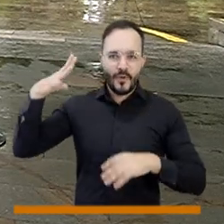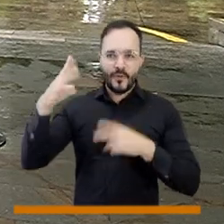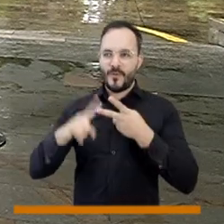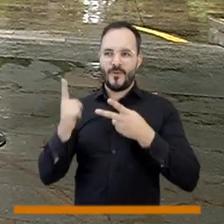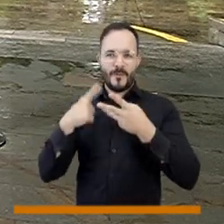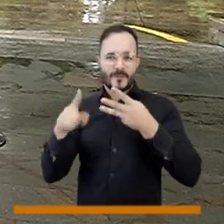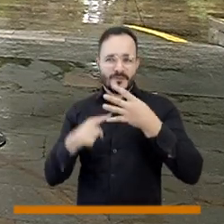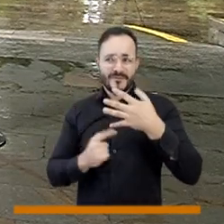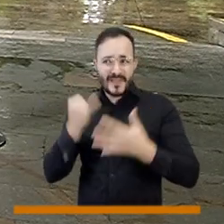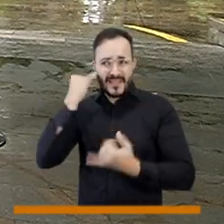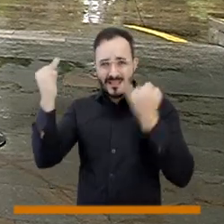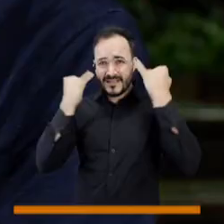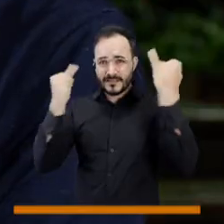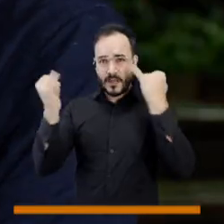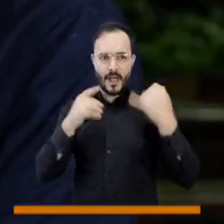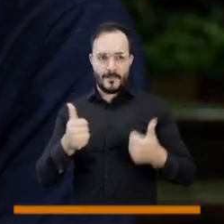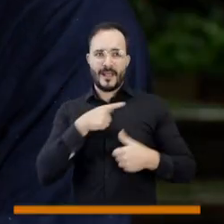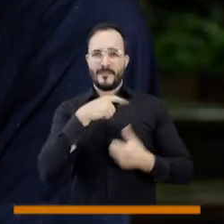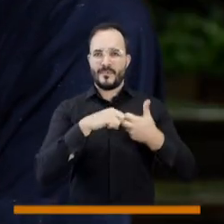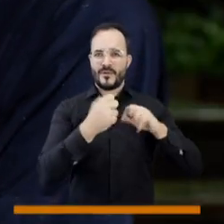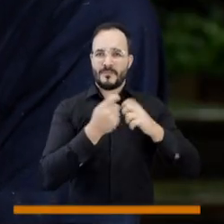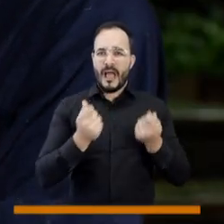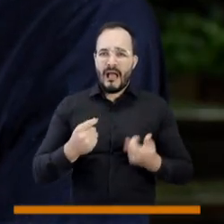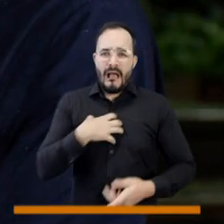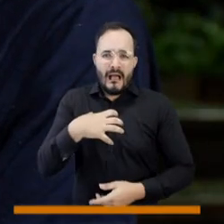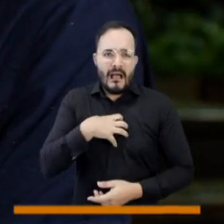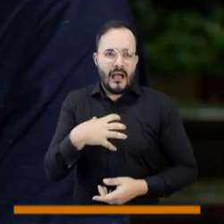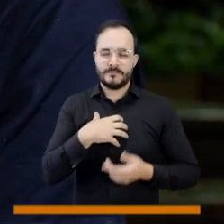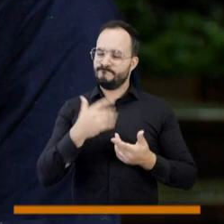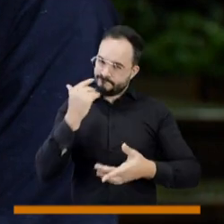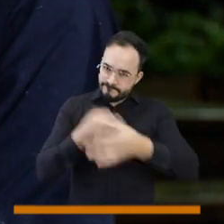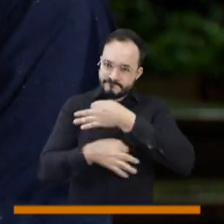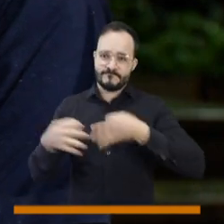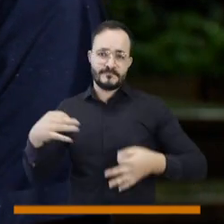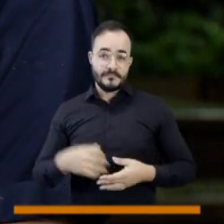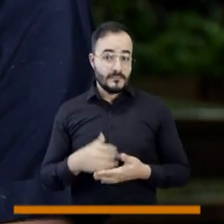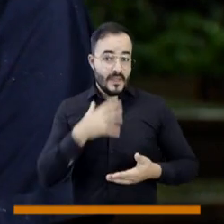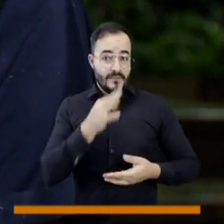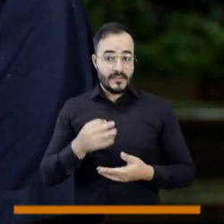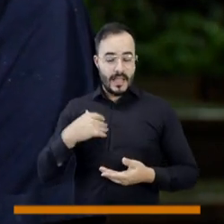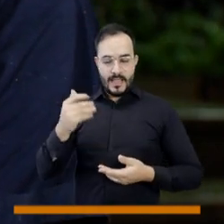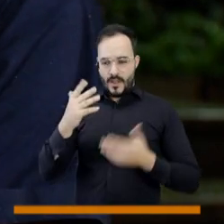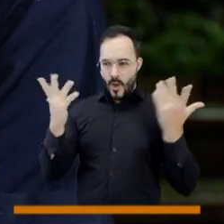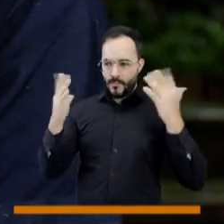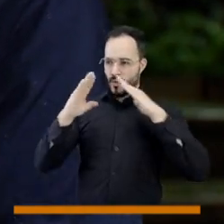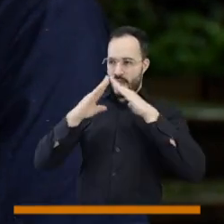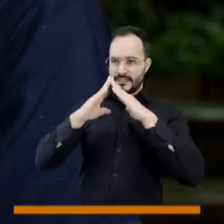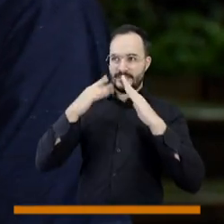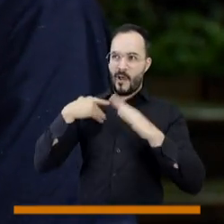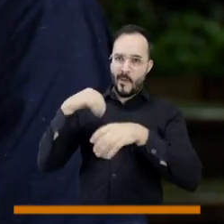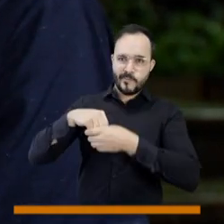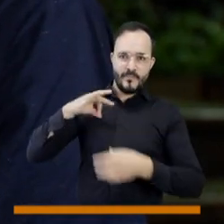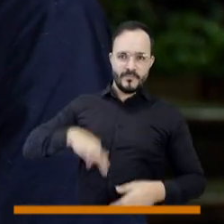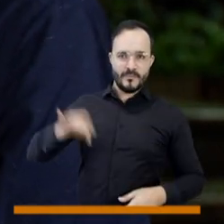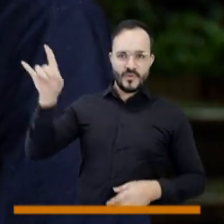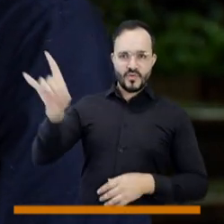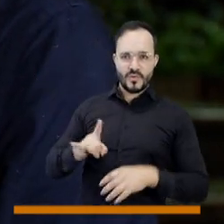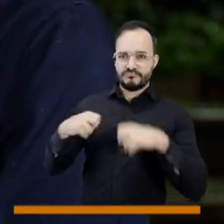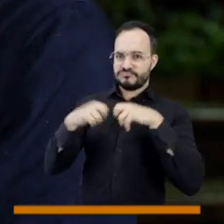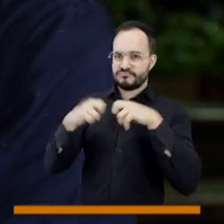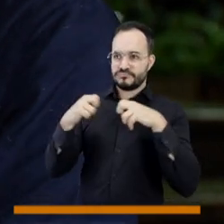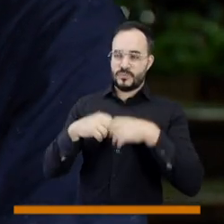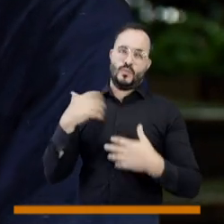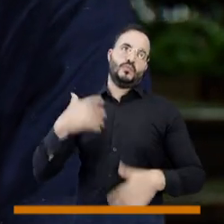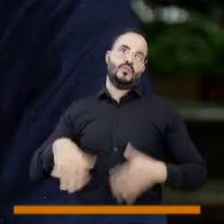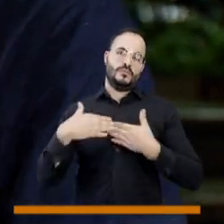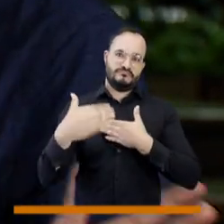negocios, podemos hacer estas otras cosas para resolver estos problemas porque lo que se viene con autogeneración de energía en techos es una